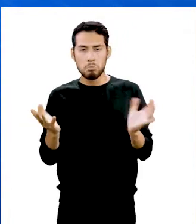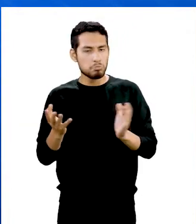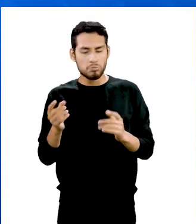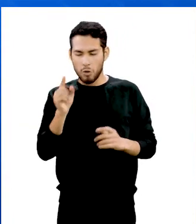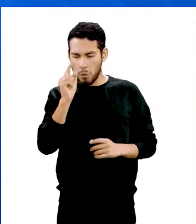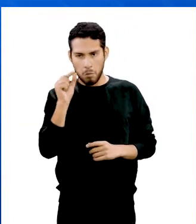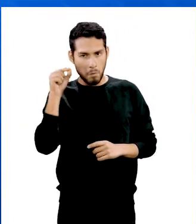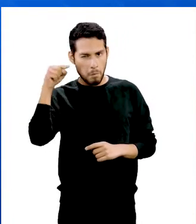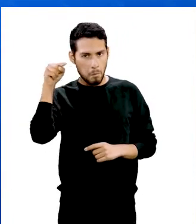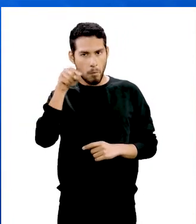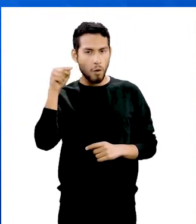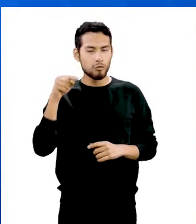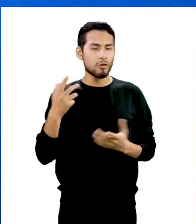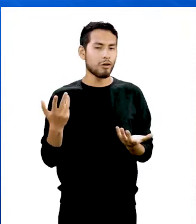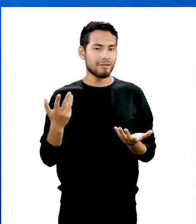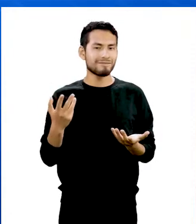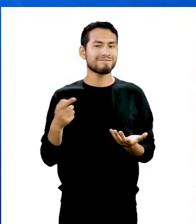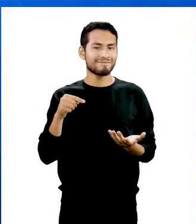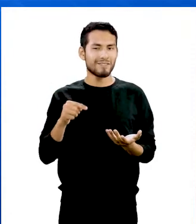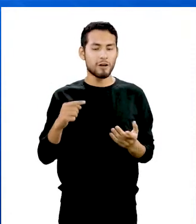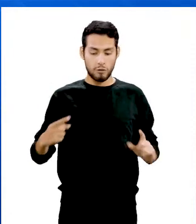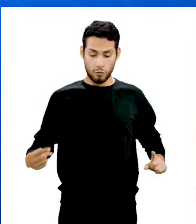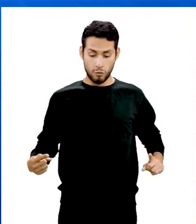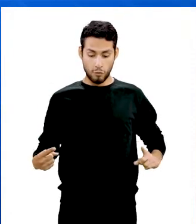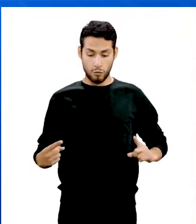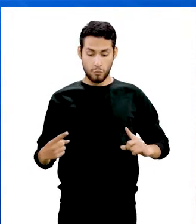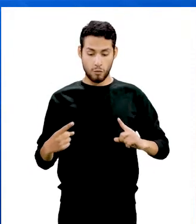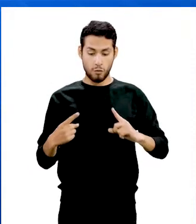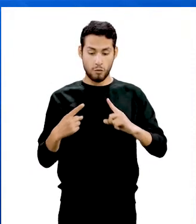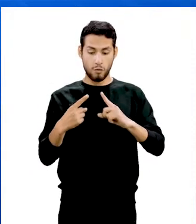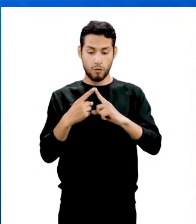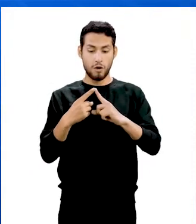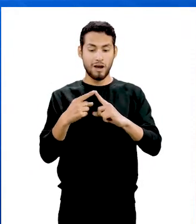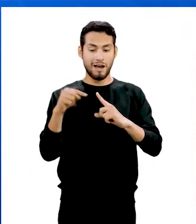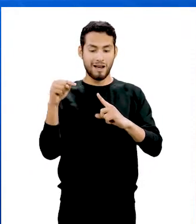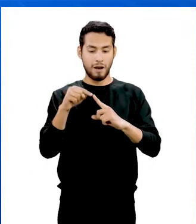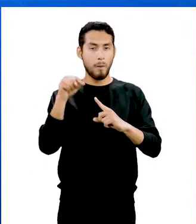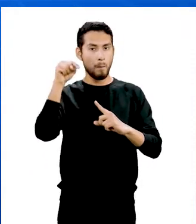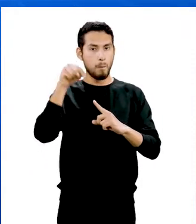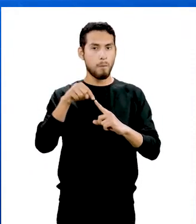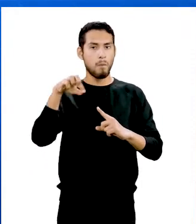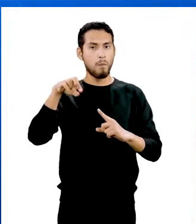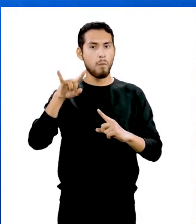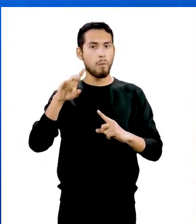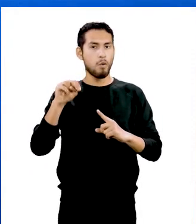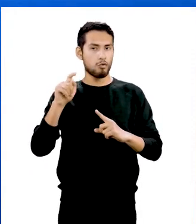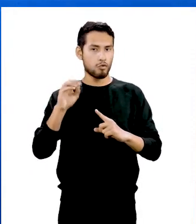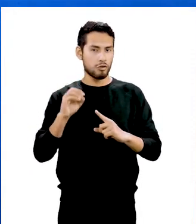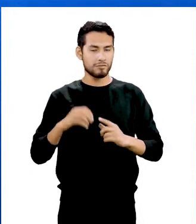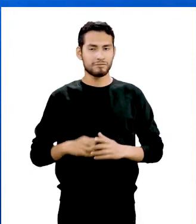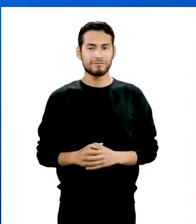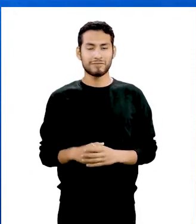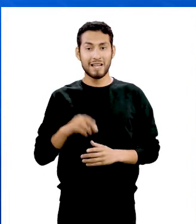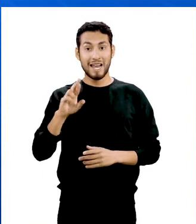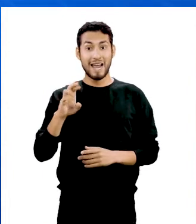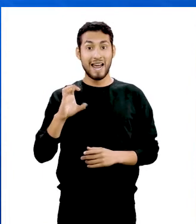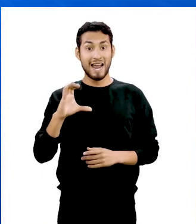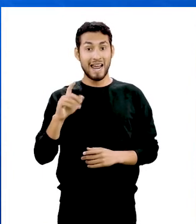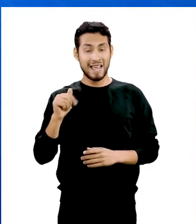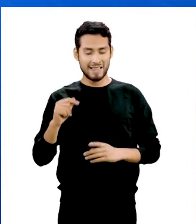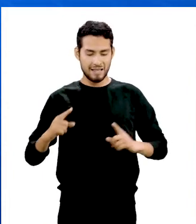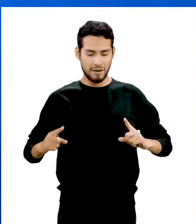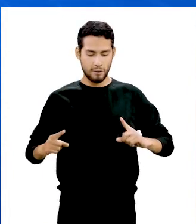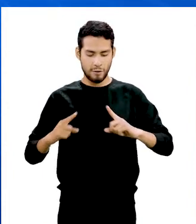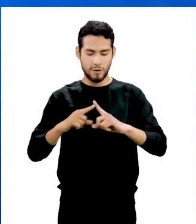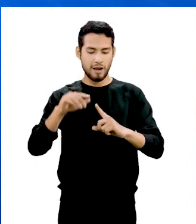anchura. El cual se determina por la unión de dos rectas que se interseca. La recta